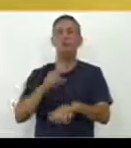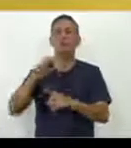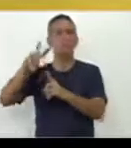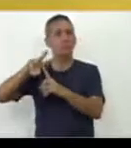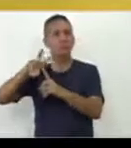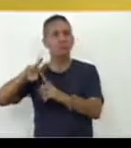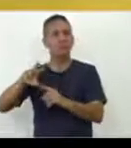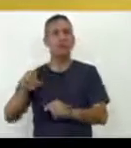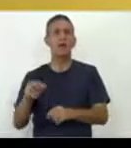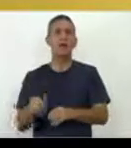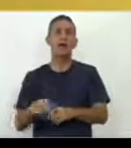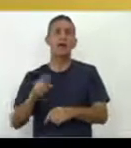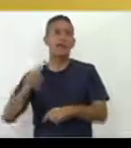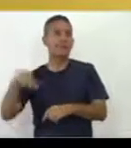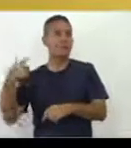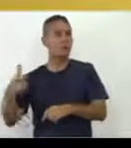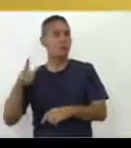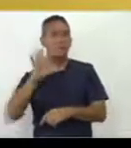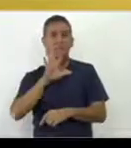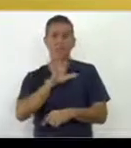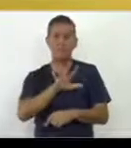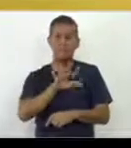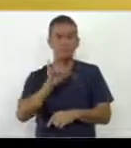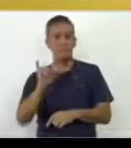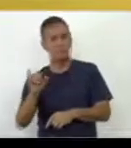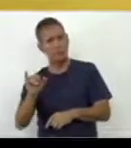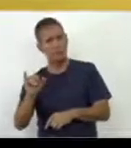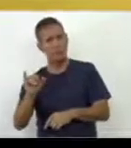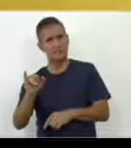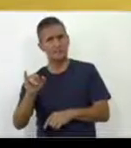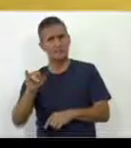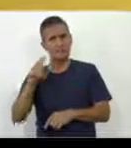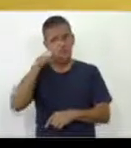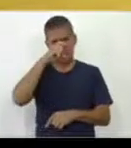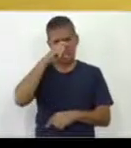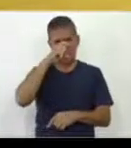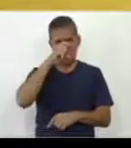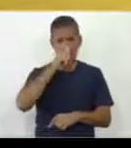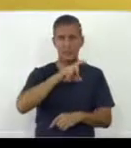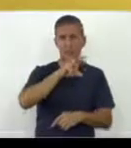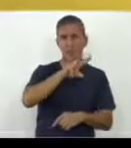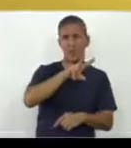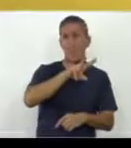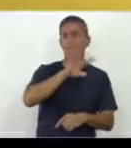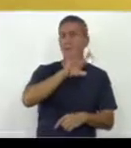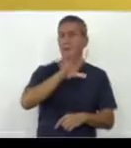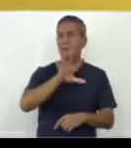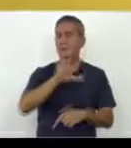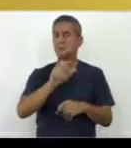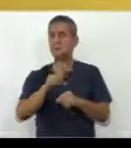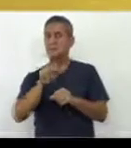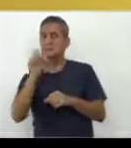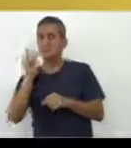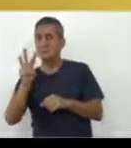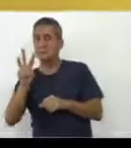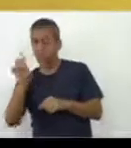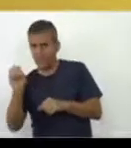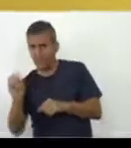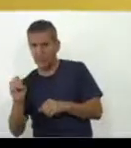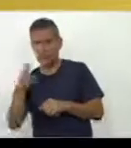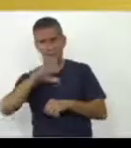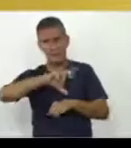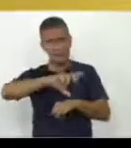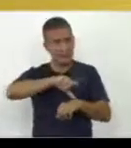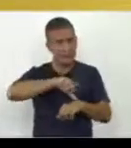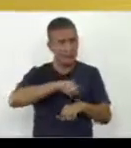5 a 6 puede estar expuesto entre unos 25 y 30 minutos. Yo sé que ustedes estarán